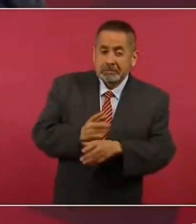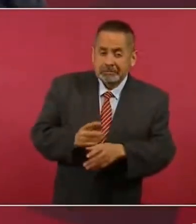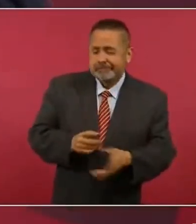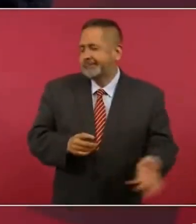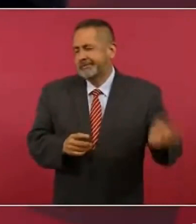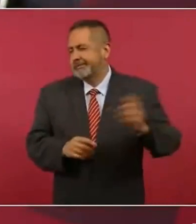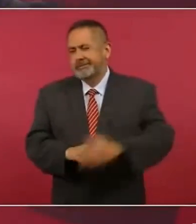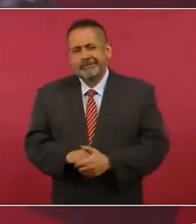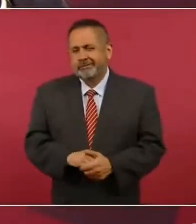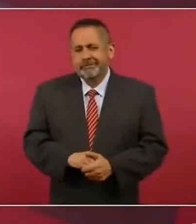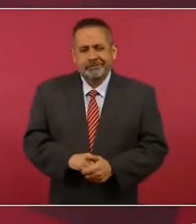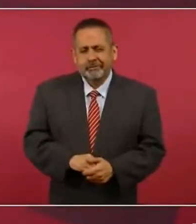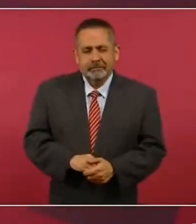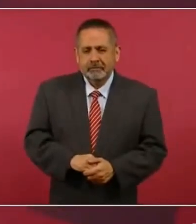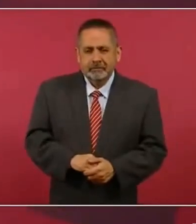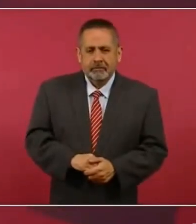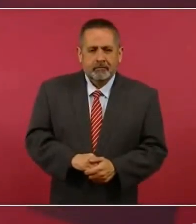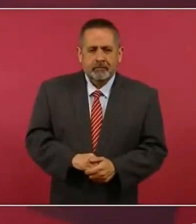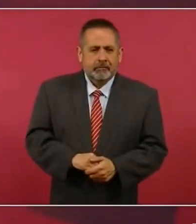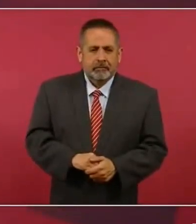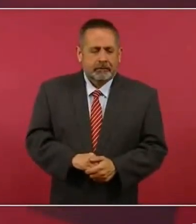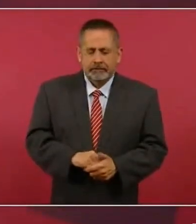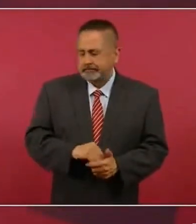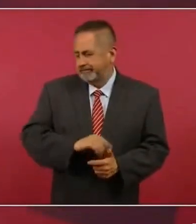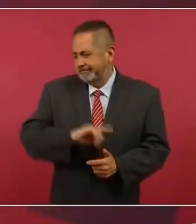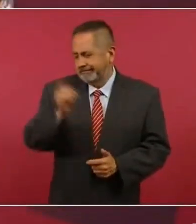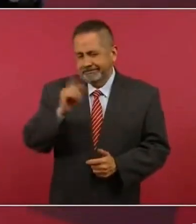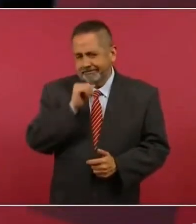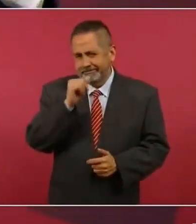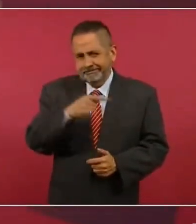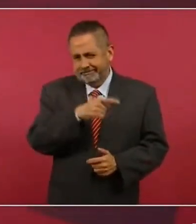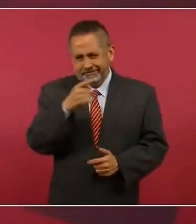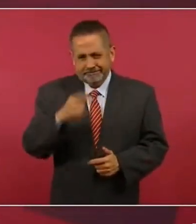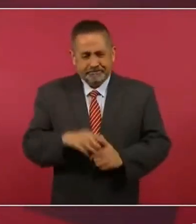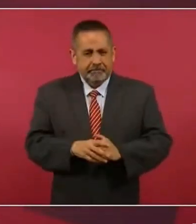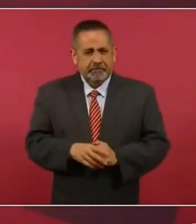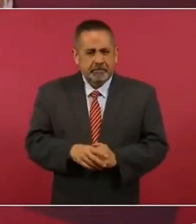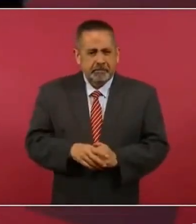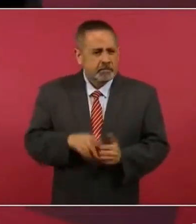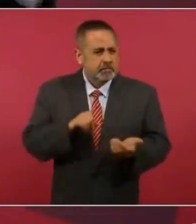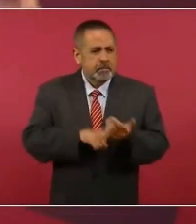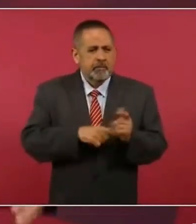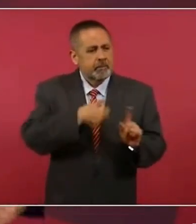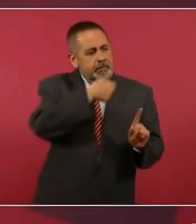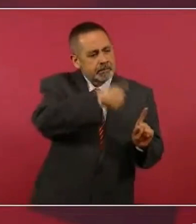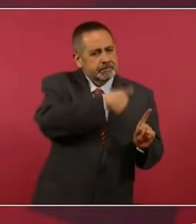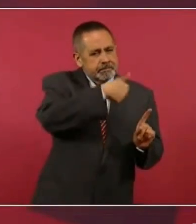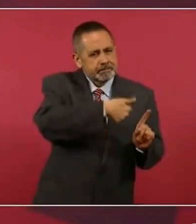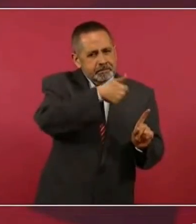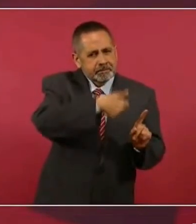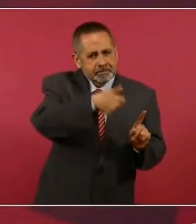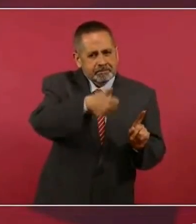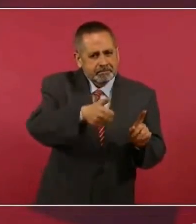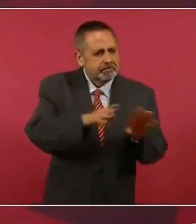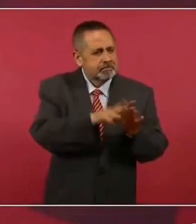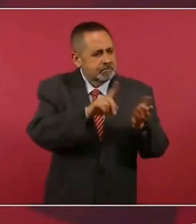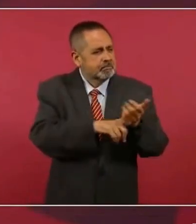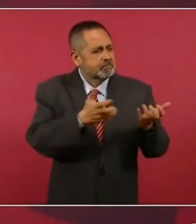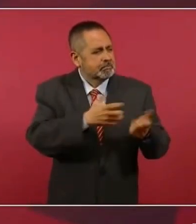No, si nos ponemos aquí a ver cómo han actuado ellos mismos